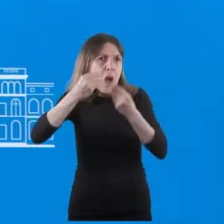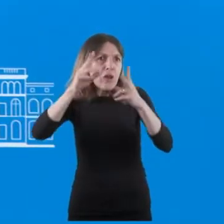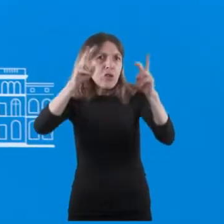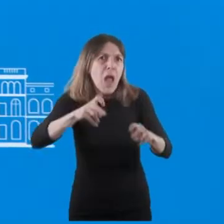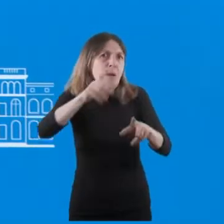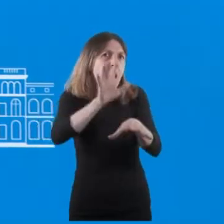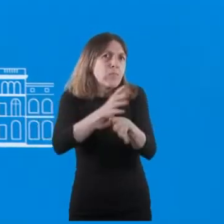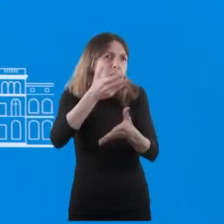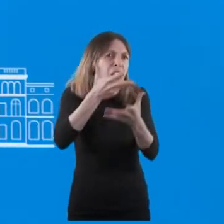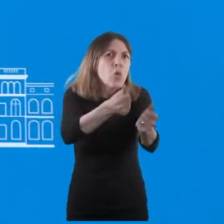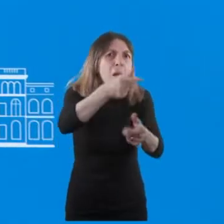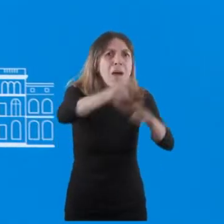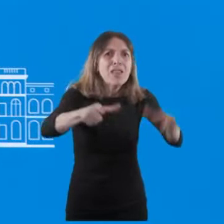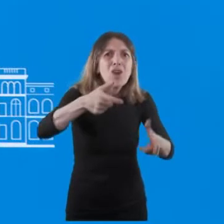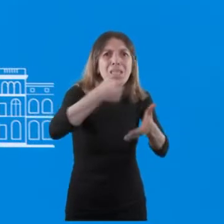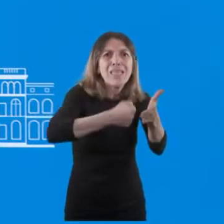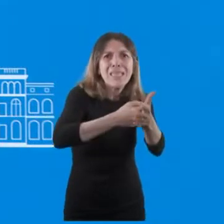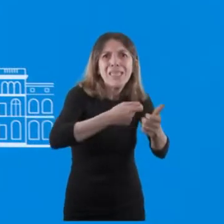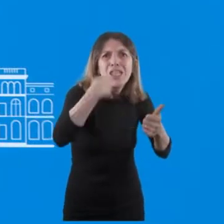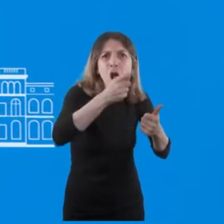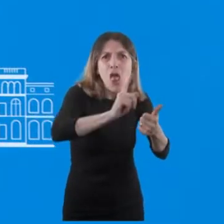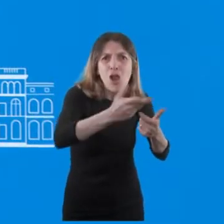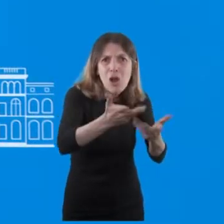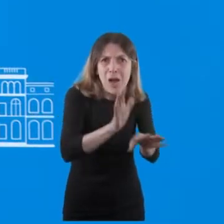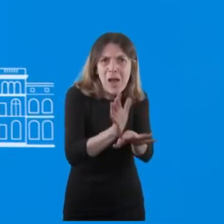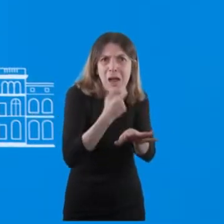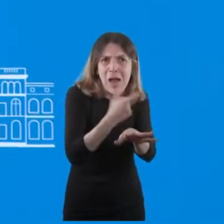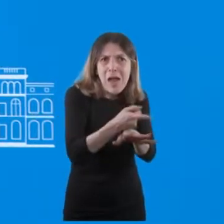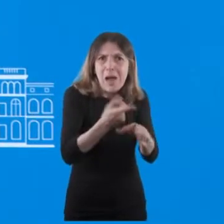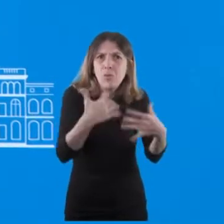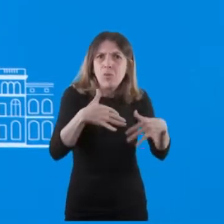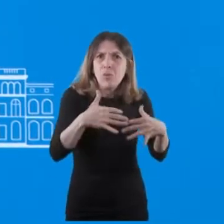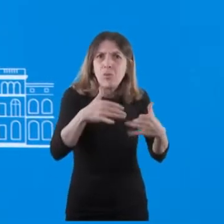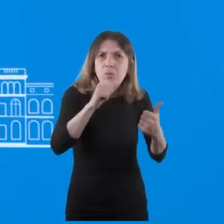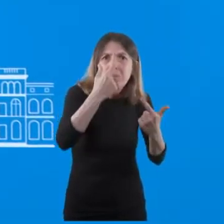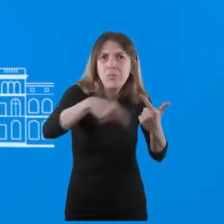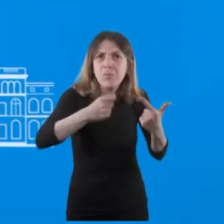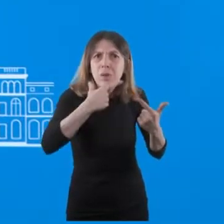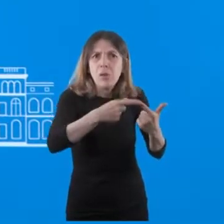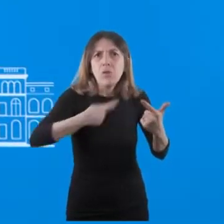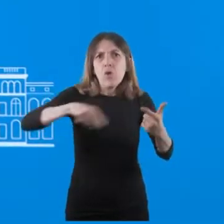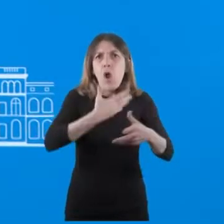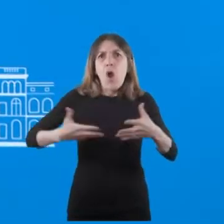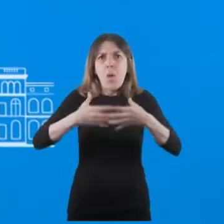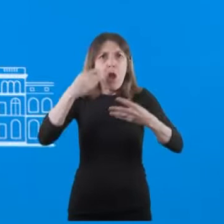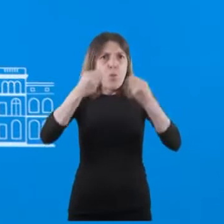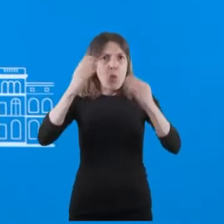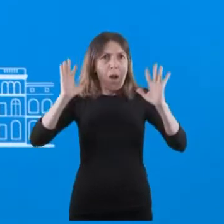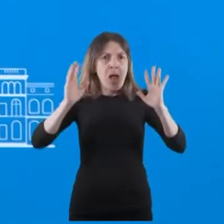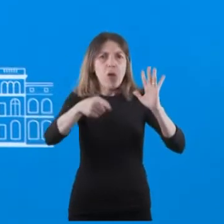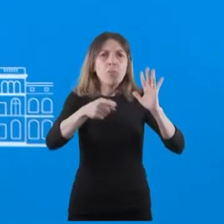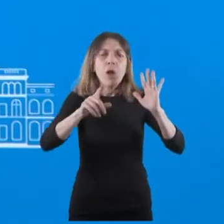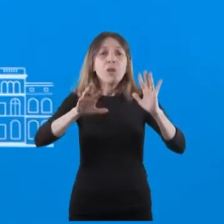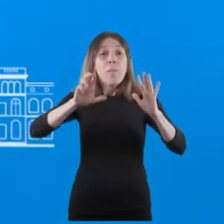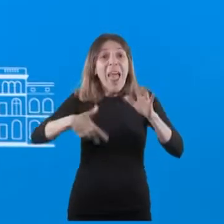las adicciones a los consumos problemáticos, digamos. Y es una preocupación central de este Gobierno y va a serlo a través de este